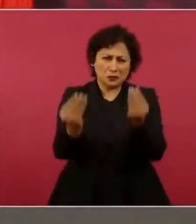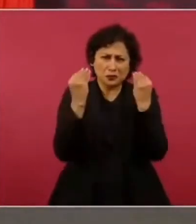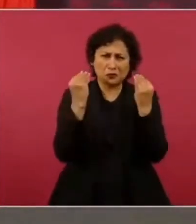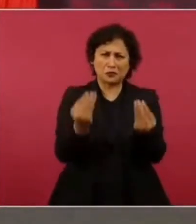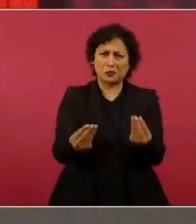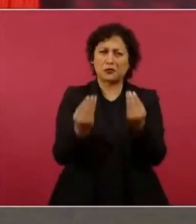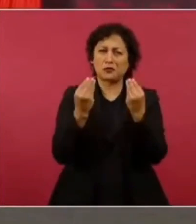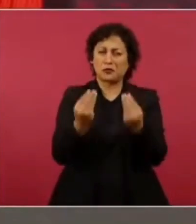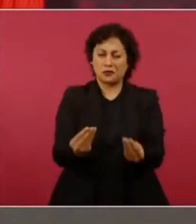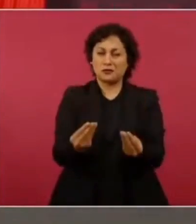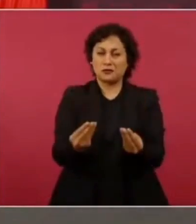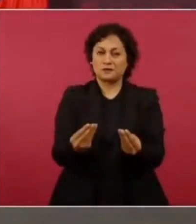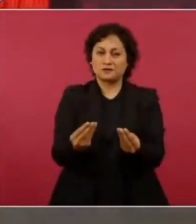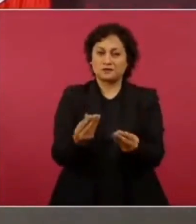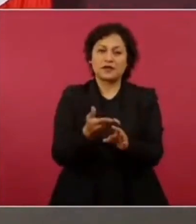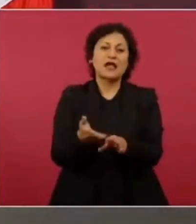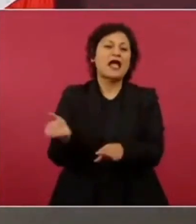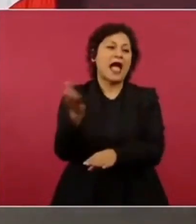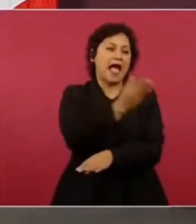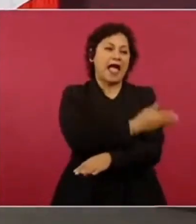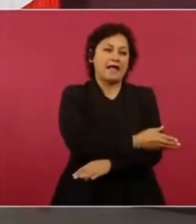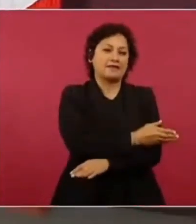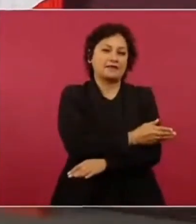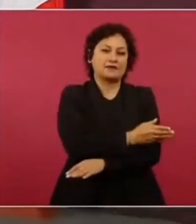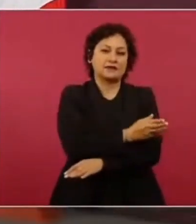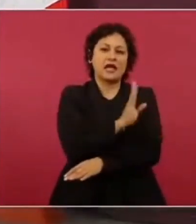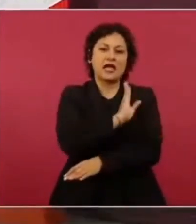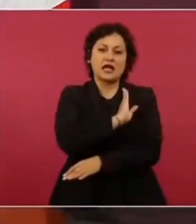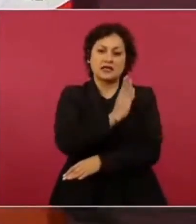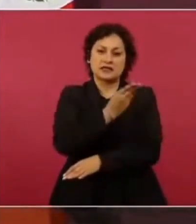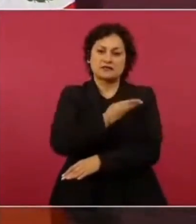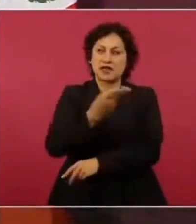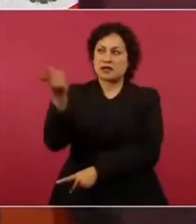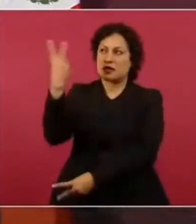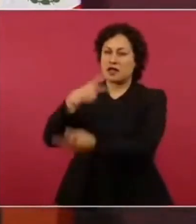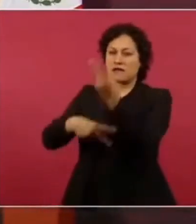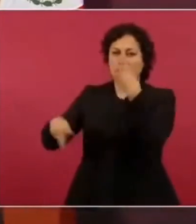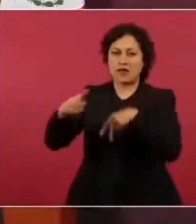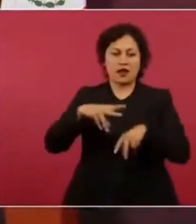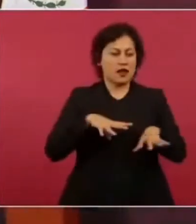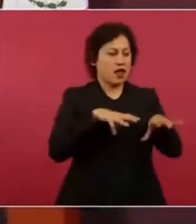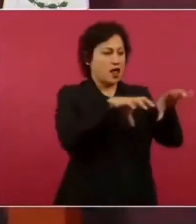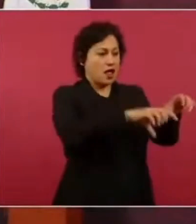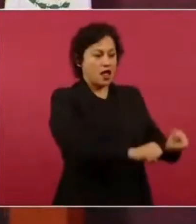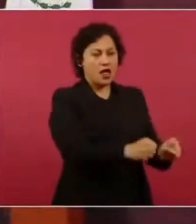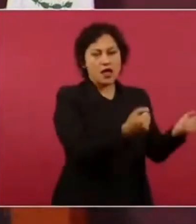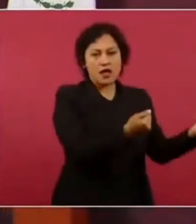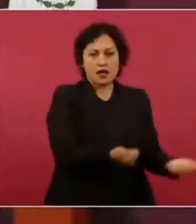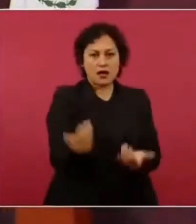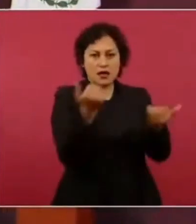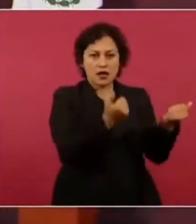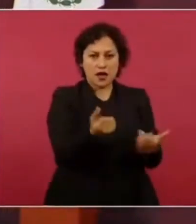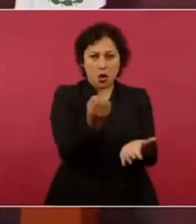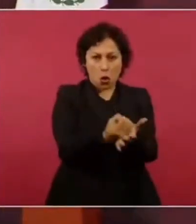lo que se llevaron los españoles en los tres siglos de dominación colonial.